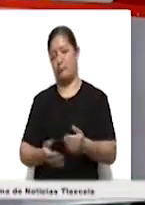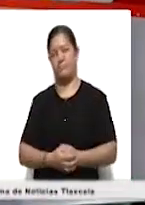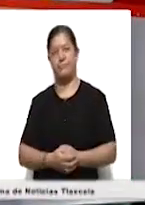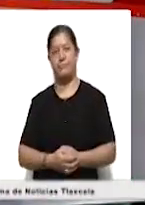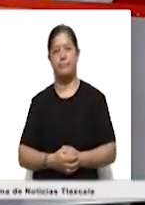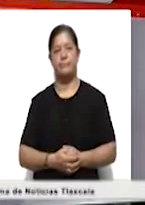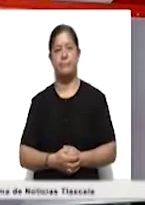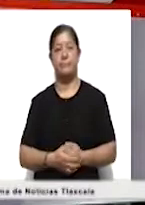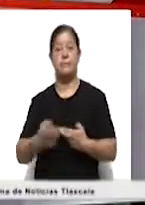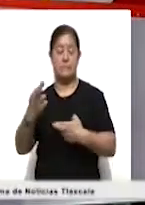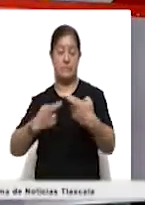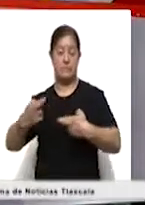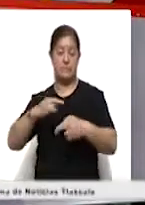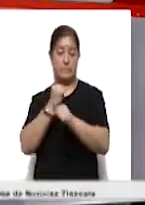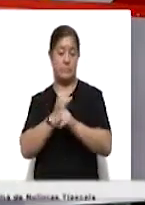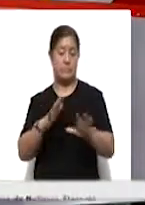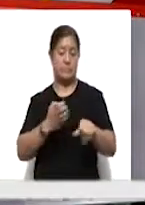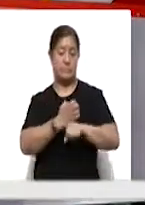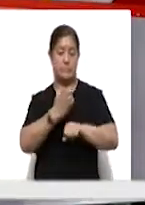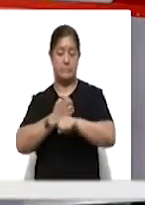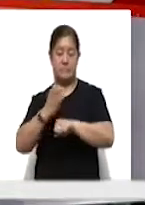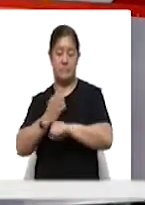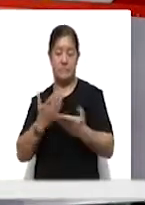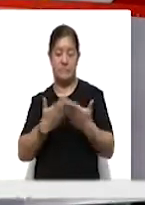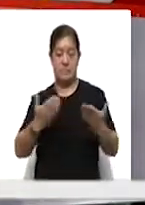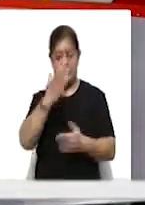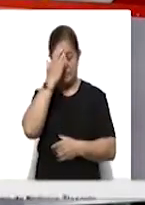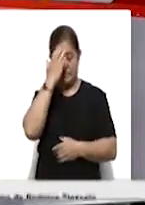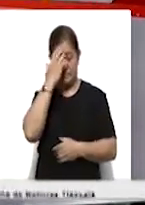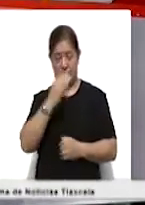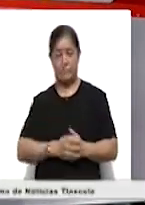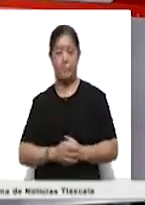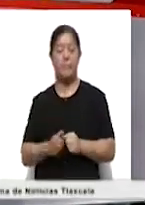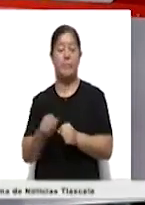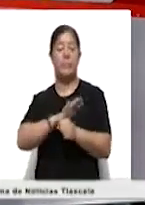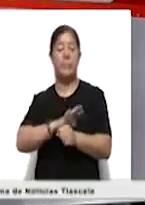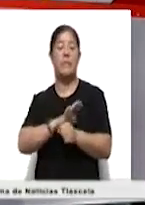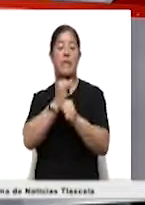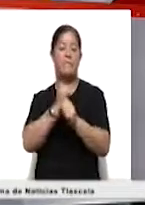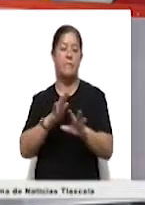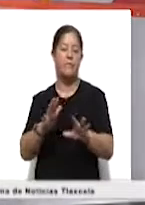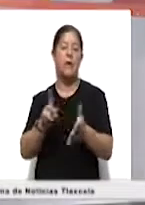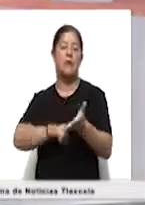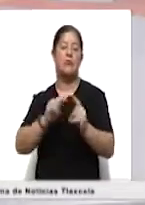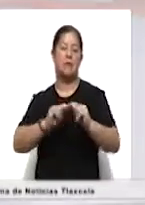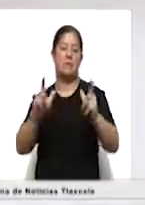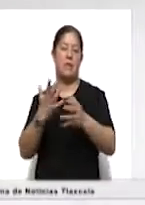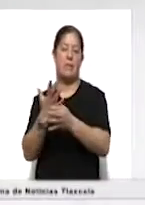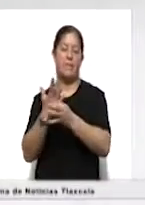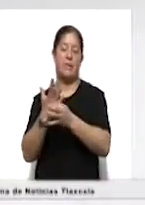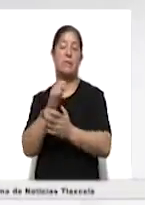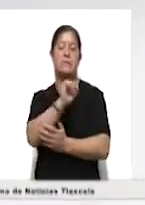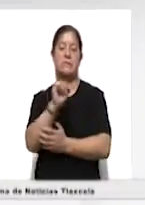Y regresamos a la información estatal. Vamos a conocer la última actualización de casos de COVID-19 en el Estado. De acuerdo con